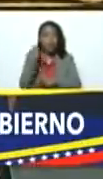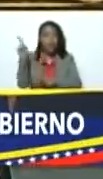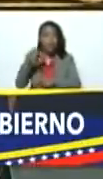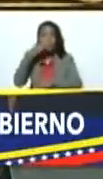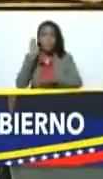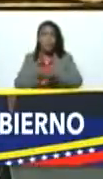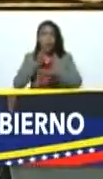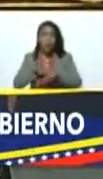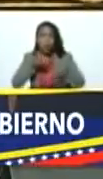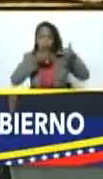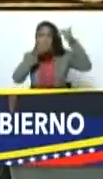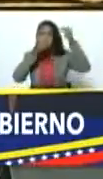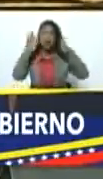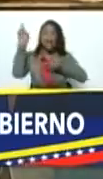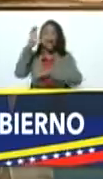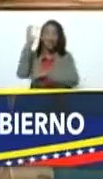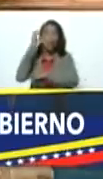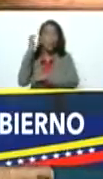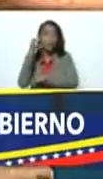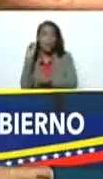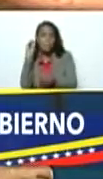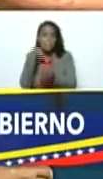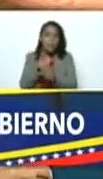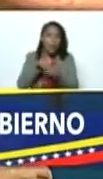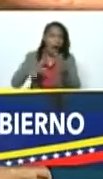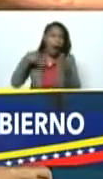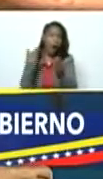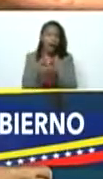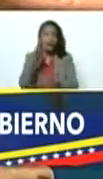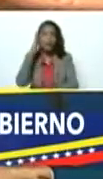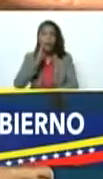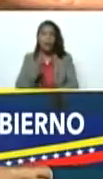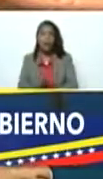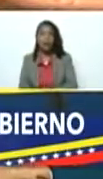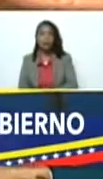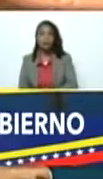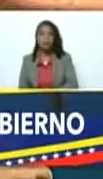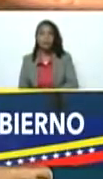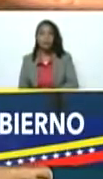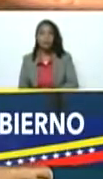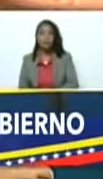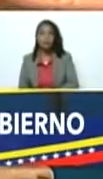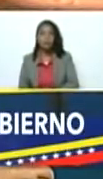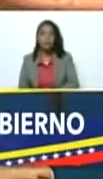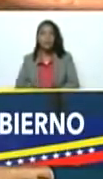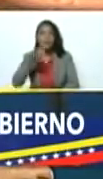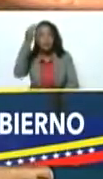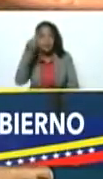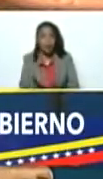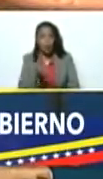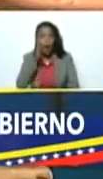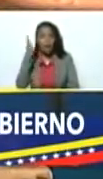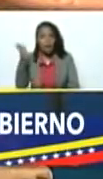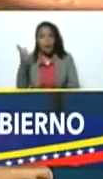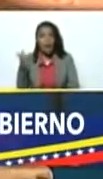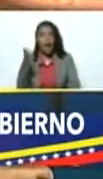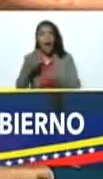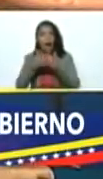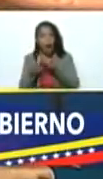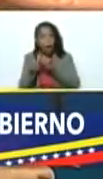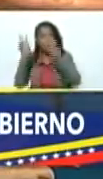delito de secuestro desde Colombia y se meten hasta Barina tenga la seguridad hay una investigación